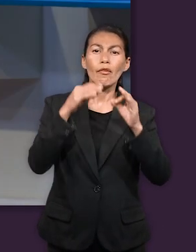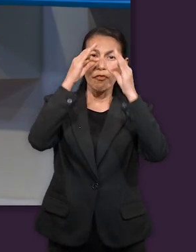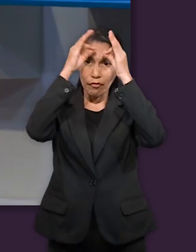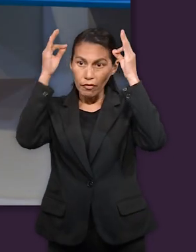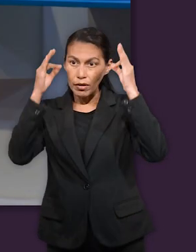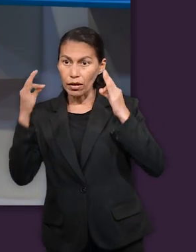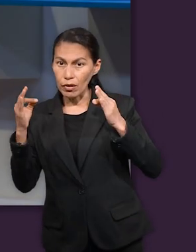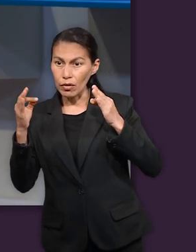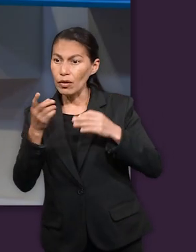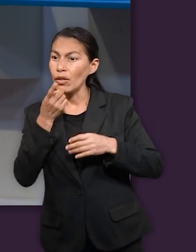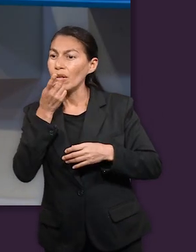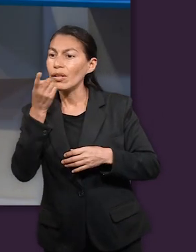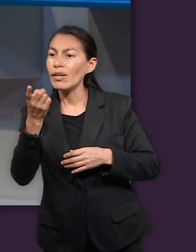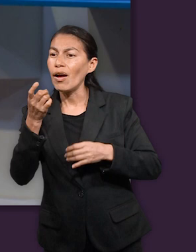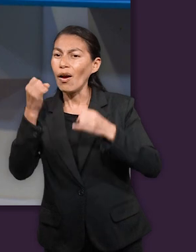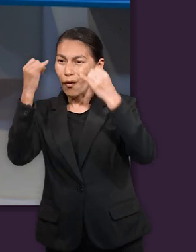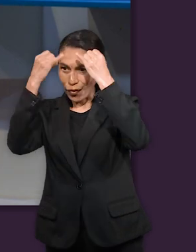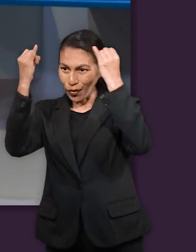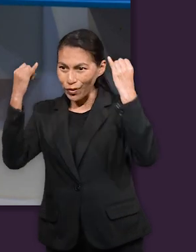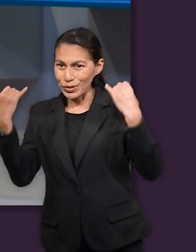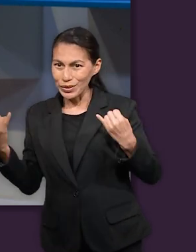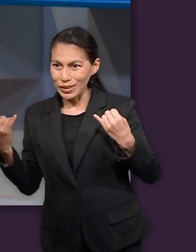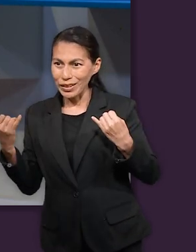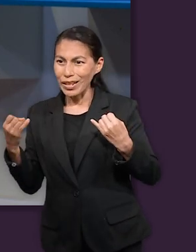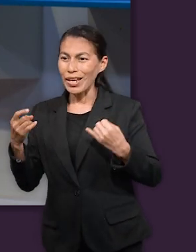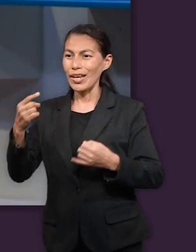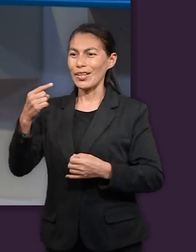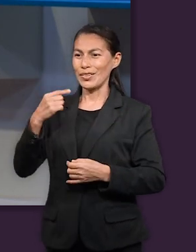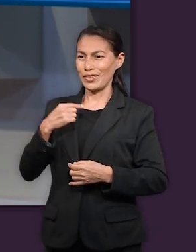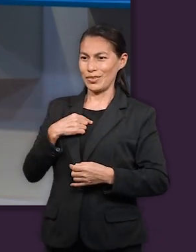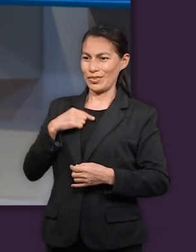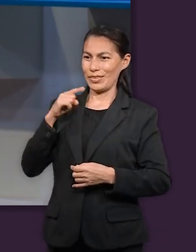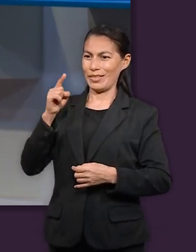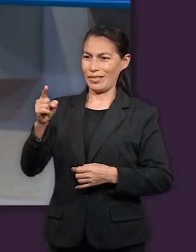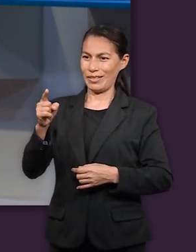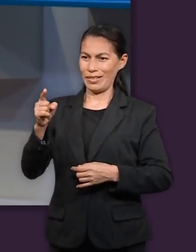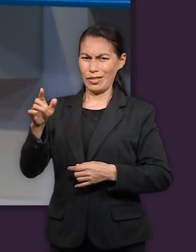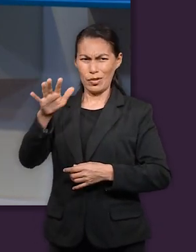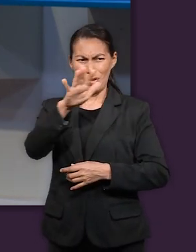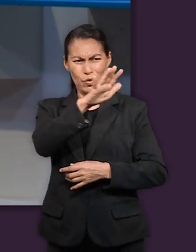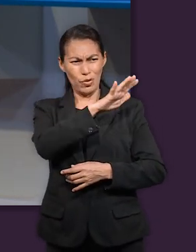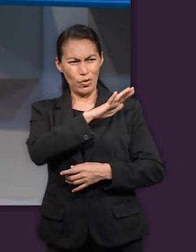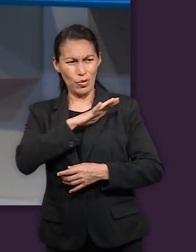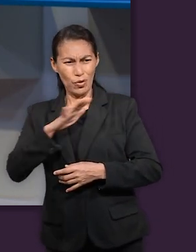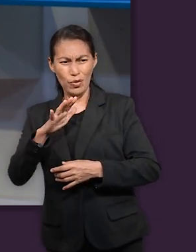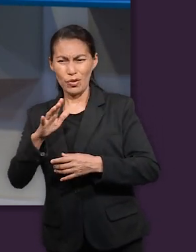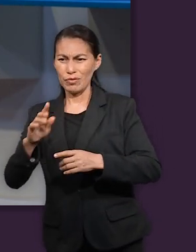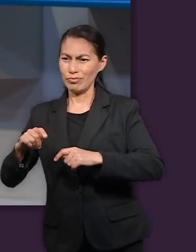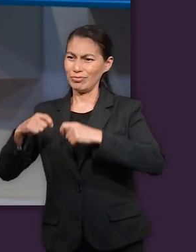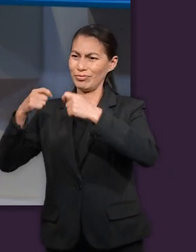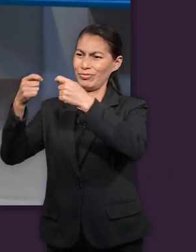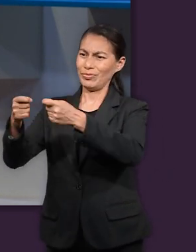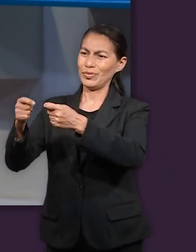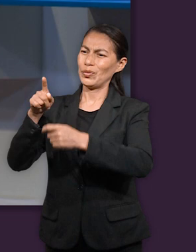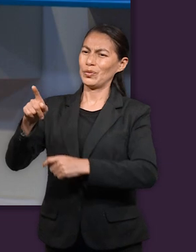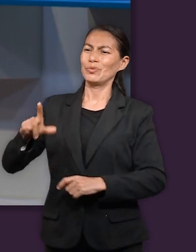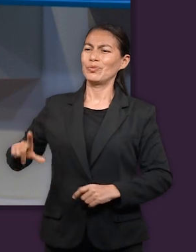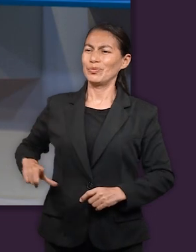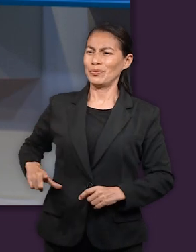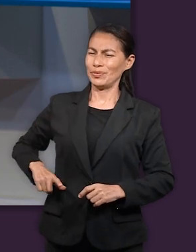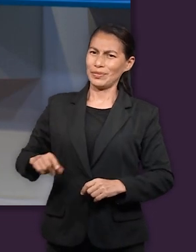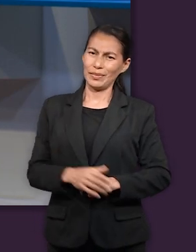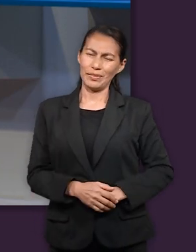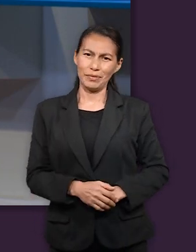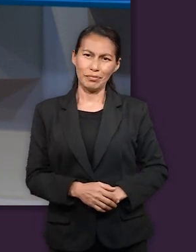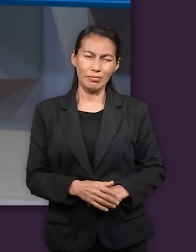Biblia. Dice así Dijo además Faraón a José He aquí yo te he puesto